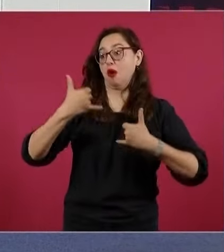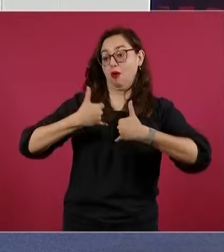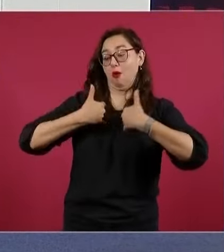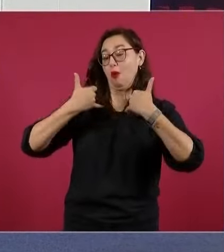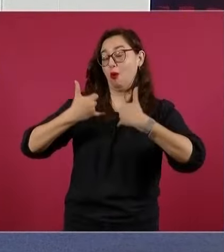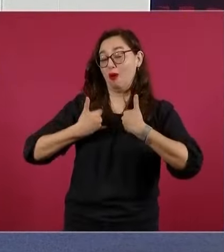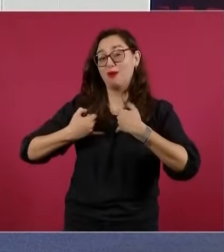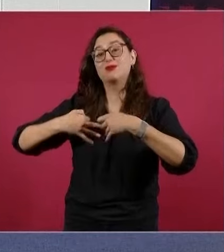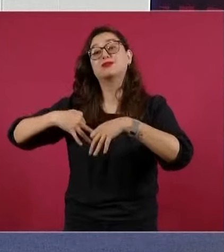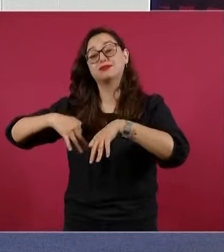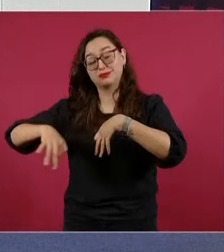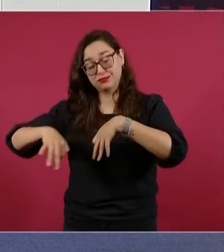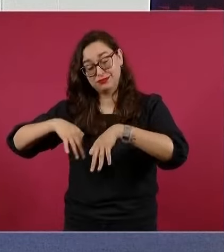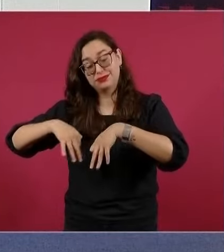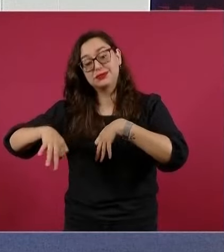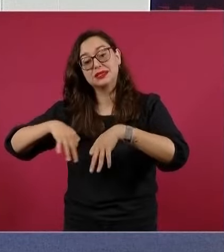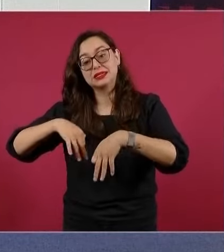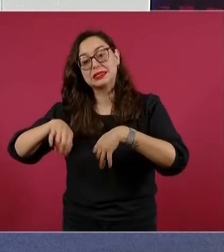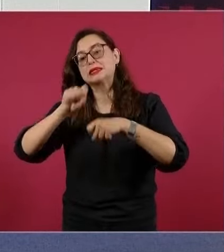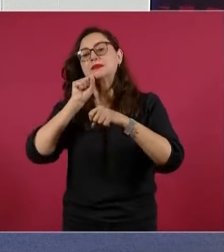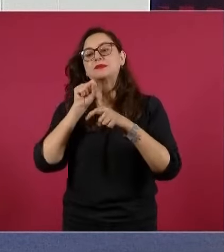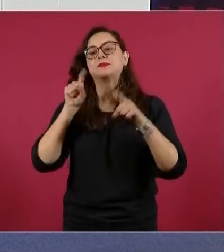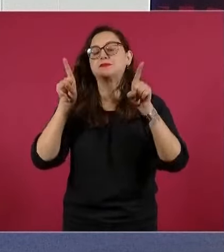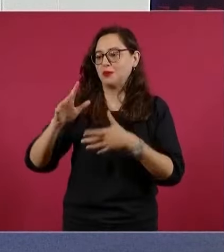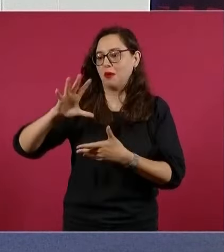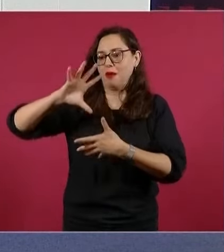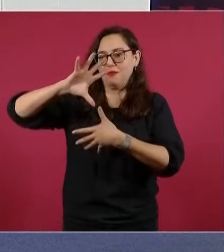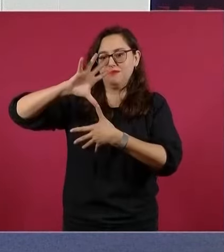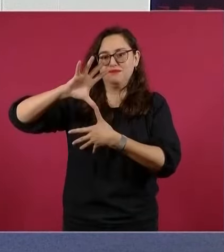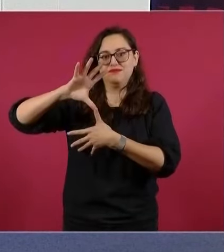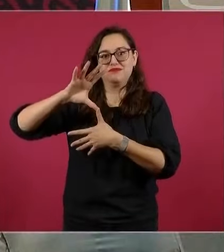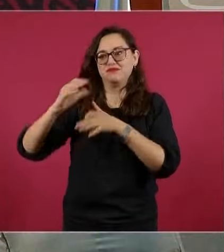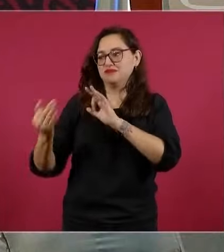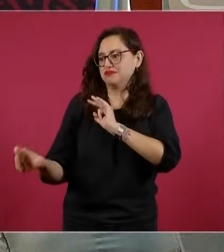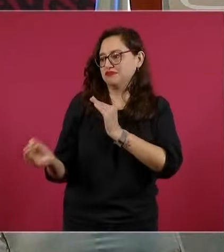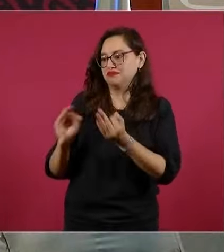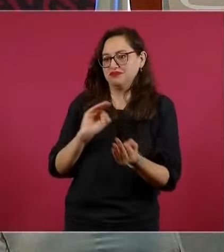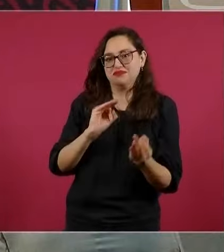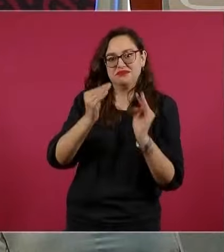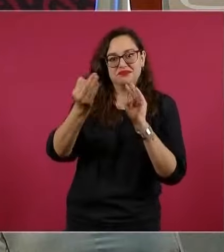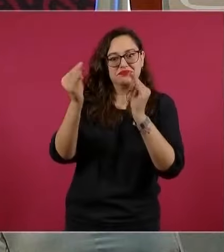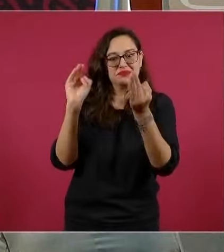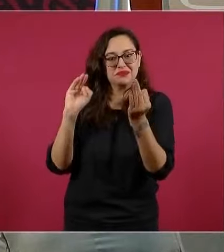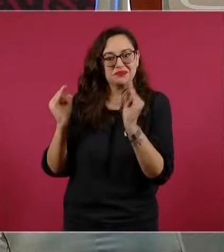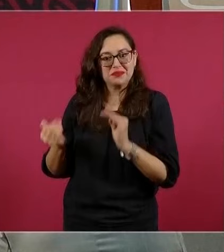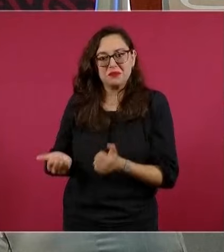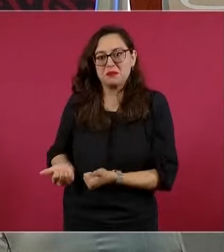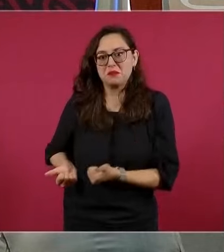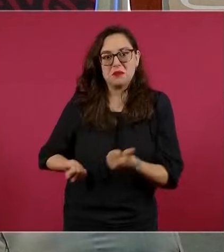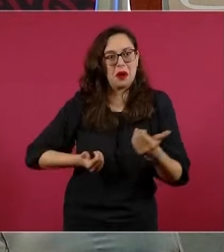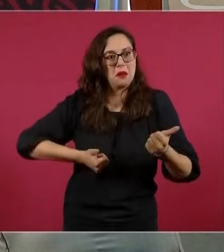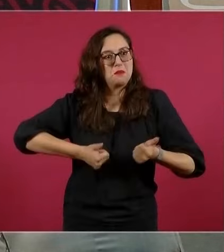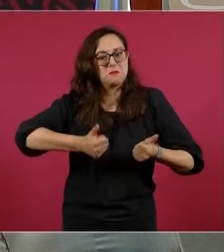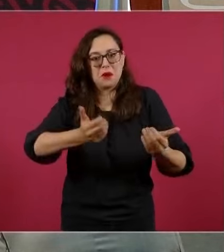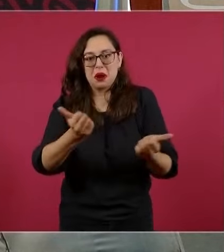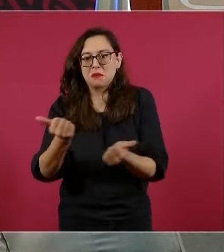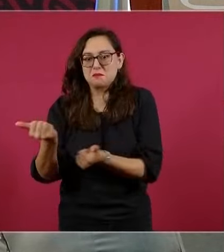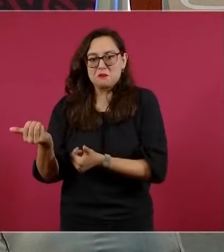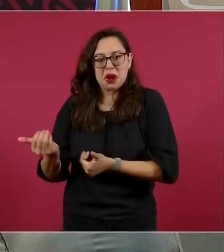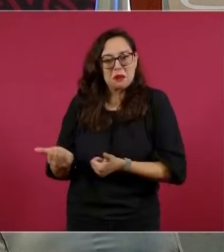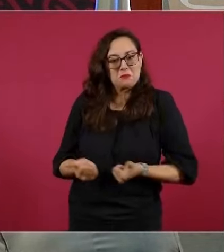aprovechar las ventajas de las cortas distancias para el transporte de mercancías a los mercados y